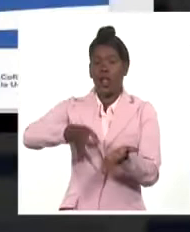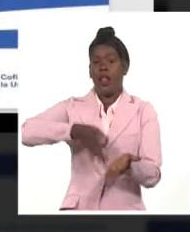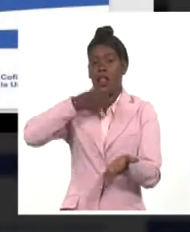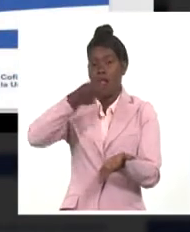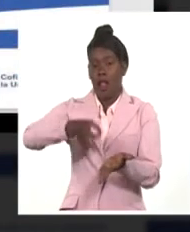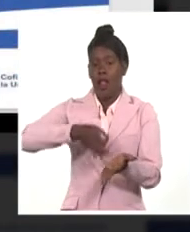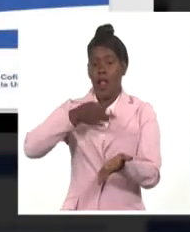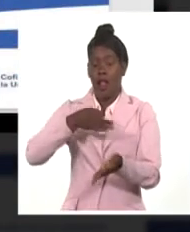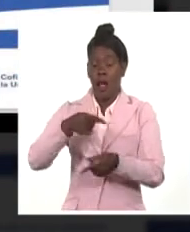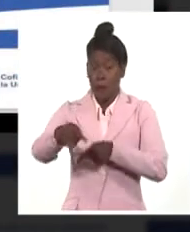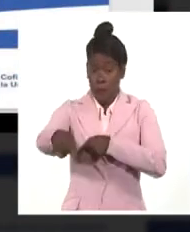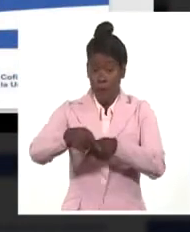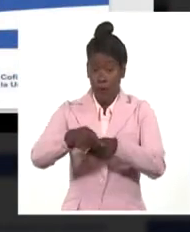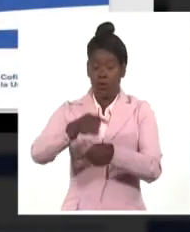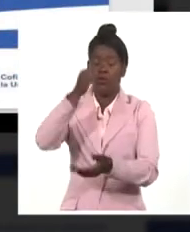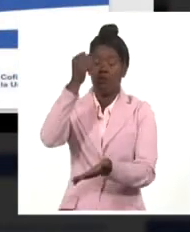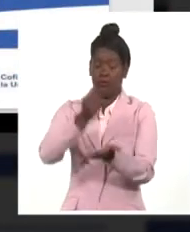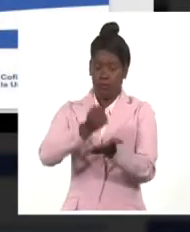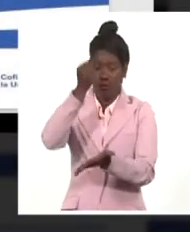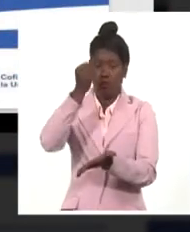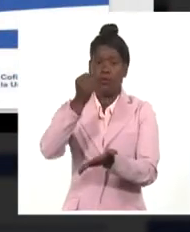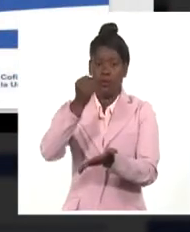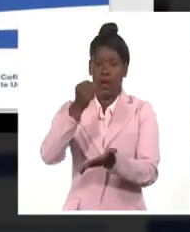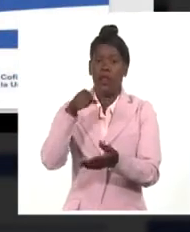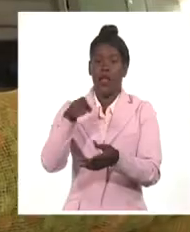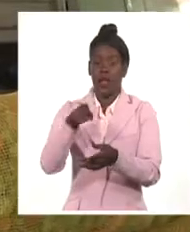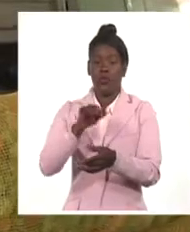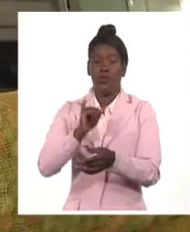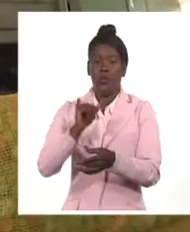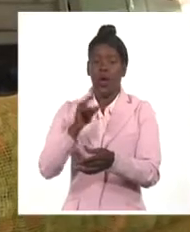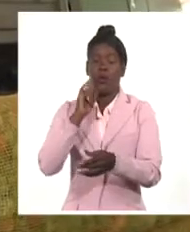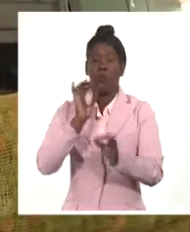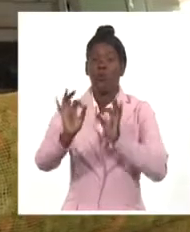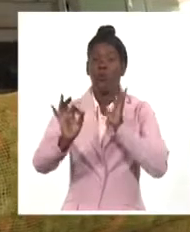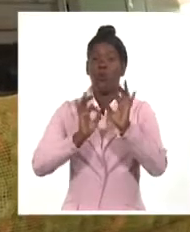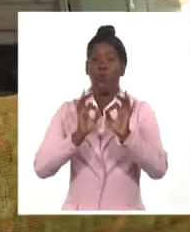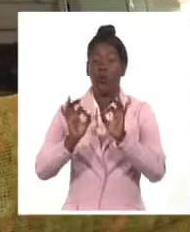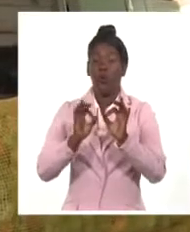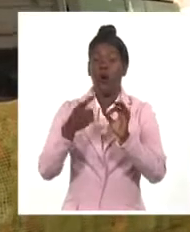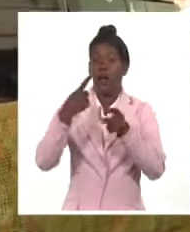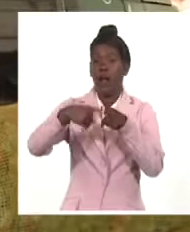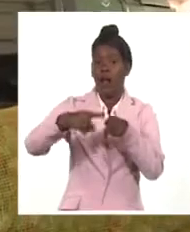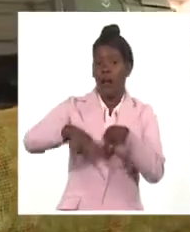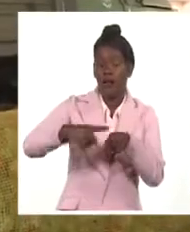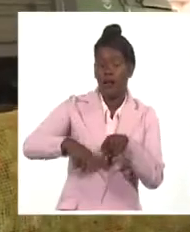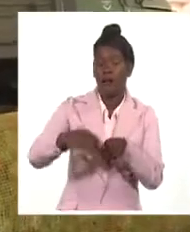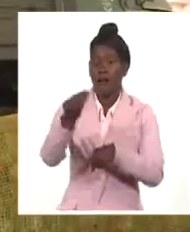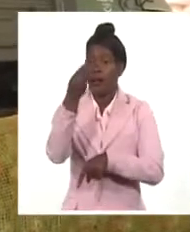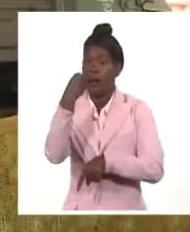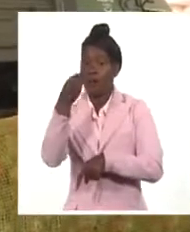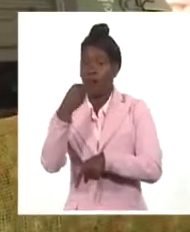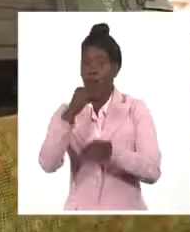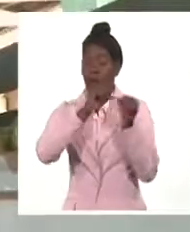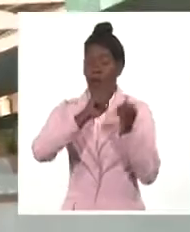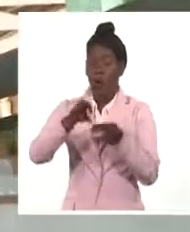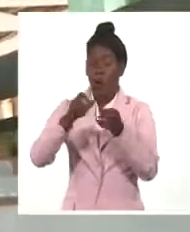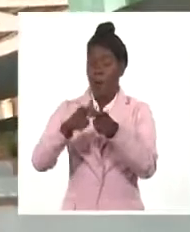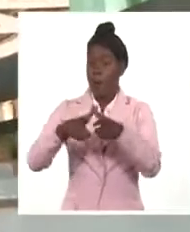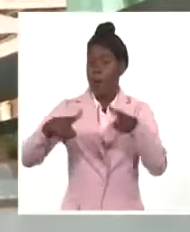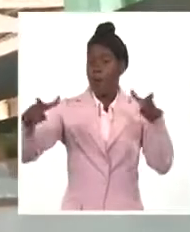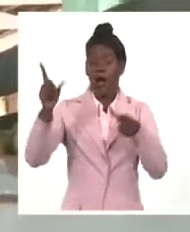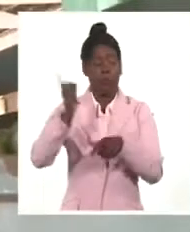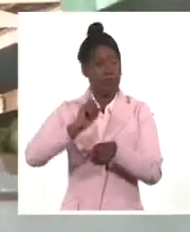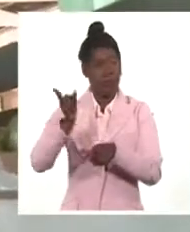Parlamento, aborda también las pérdidas y desperdicios de alimentos, un fenómeno que si bien es global, en Cuba